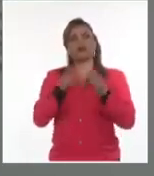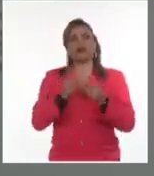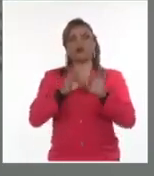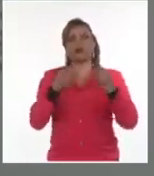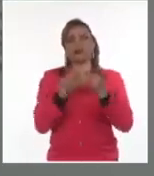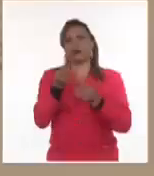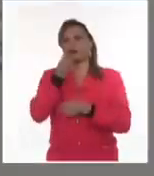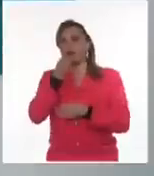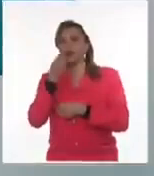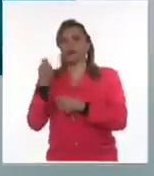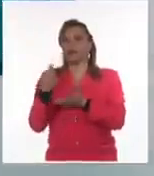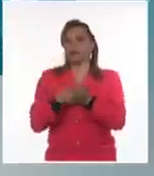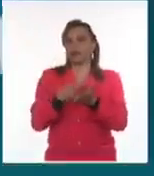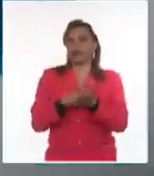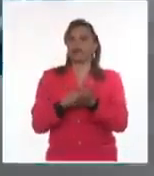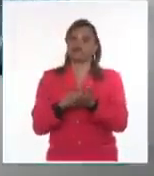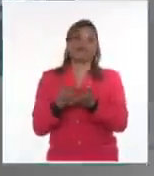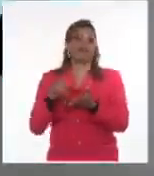Cosa que es mentira.